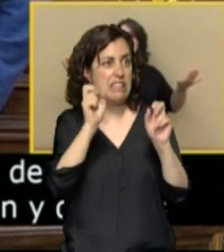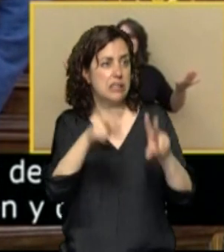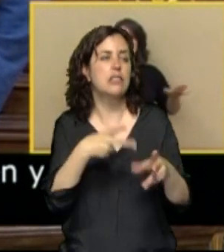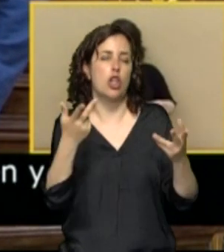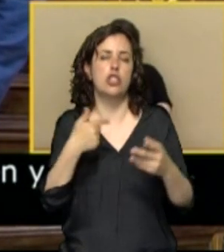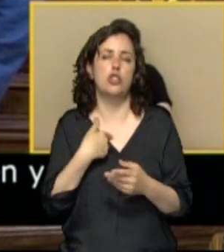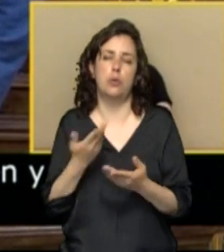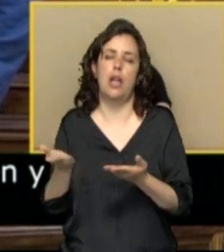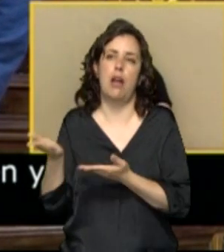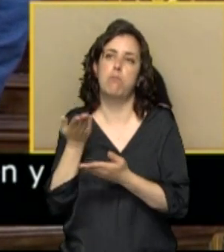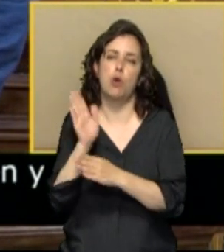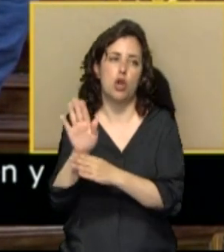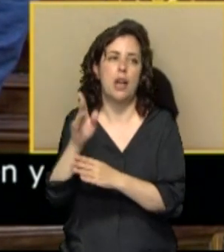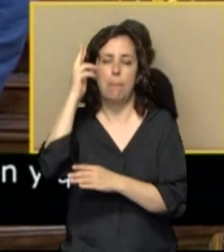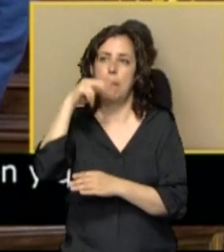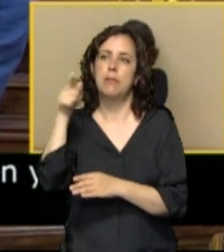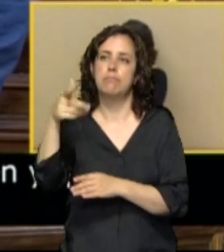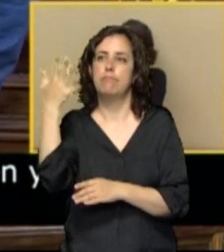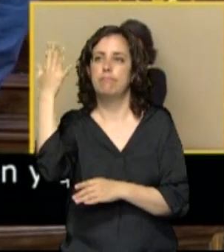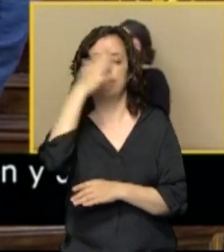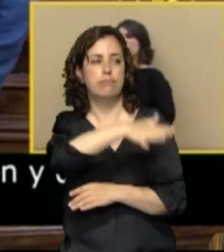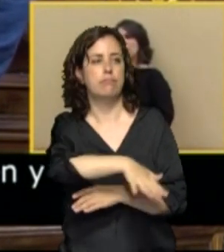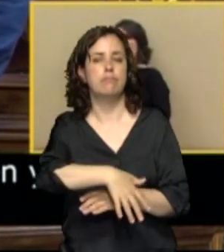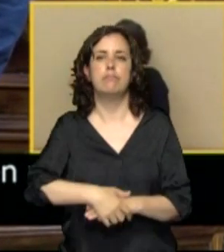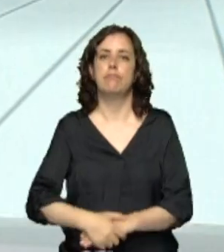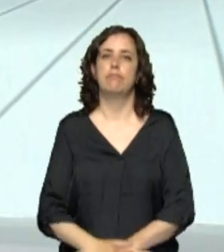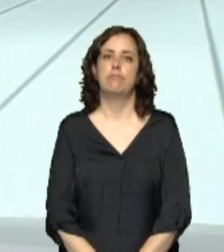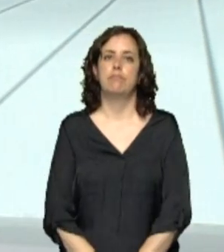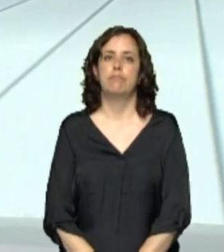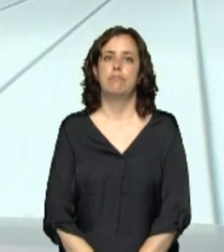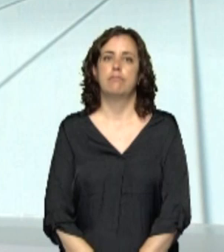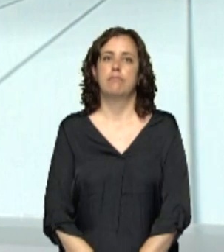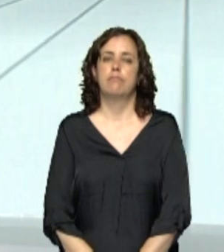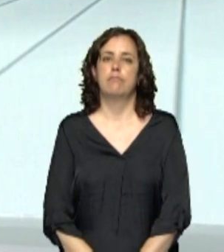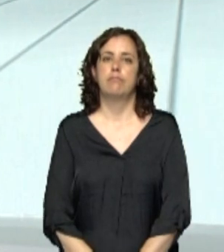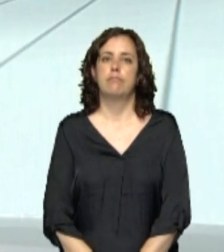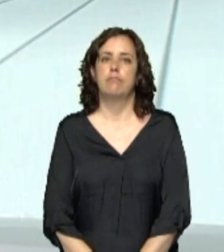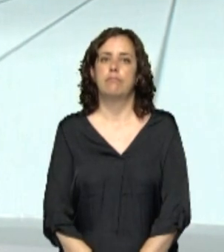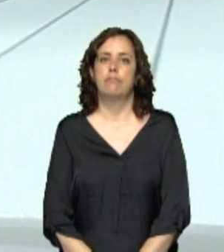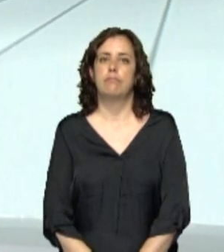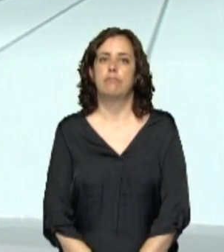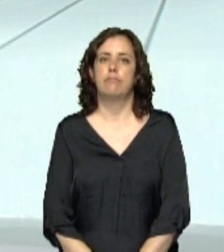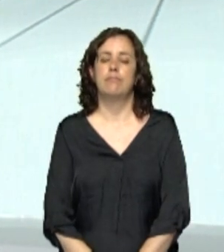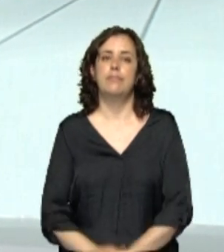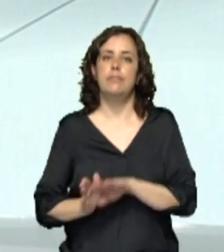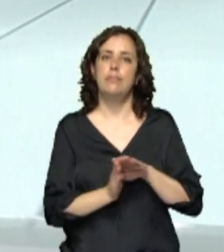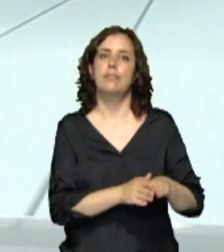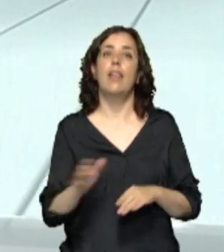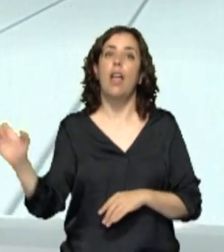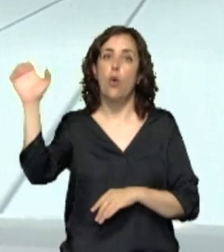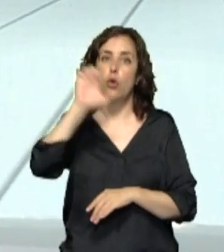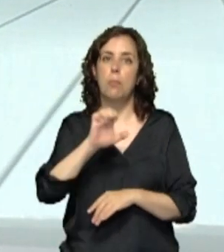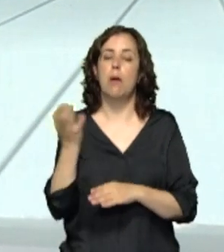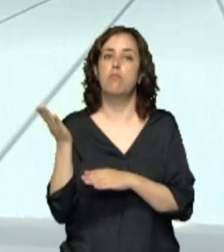padre a que ejerza las acciones oportunas. Bueno, al margen de esto, Europa ha puesto sobre la mesa un plan de